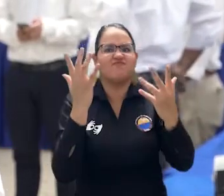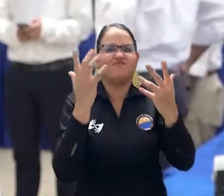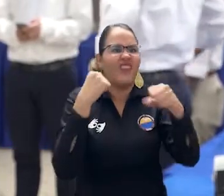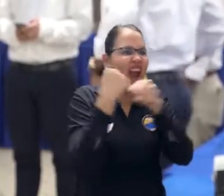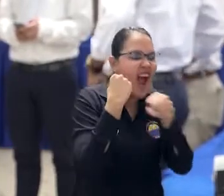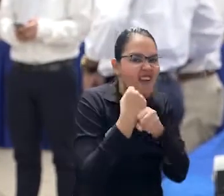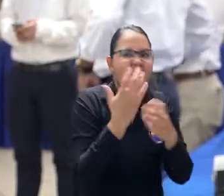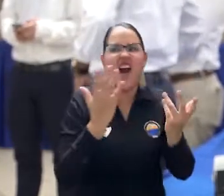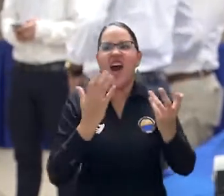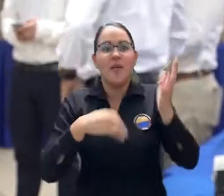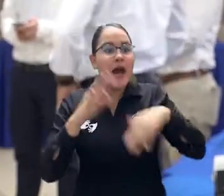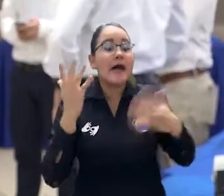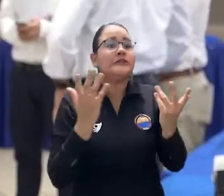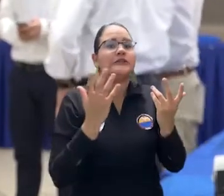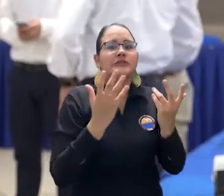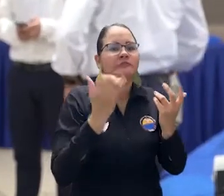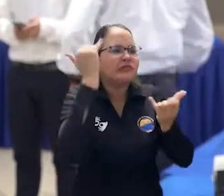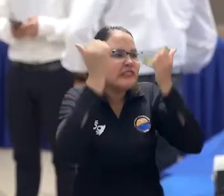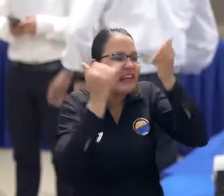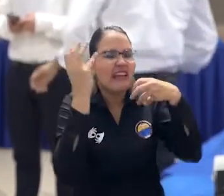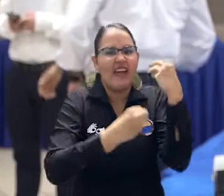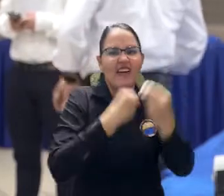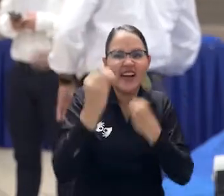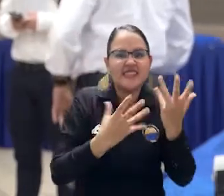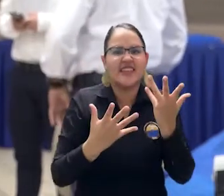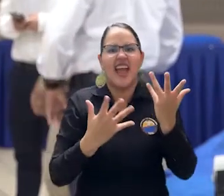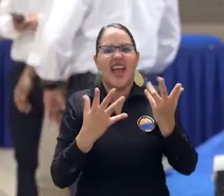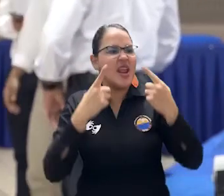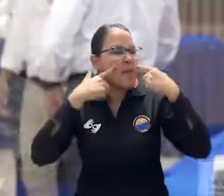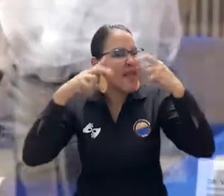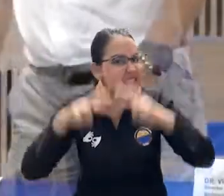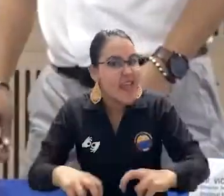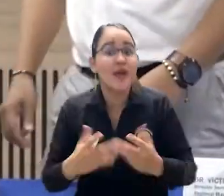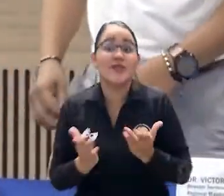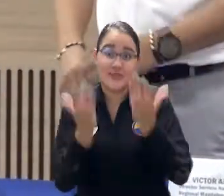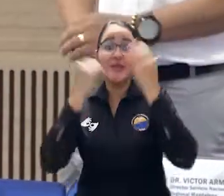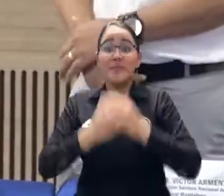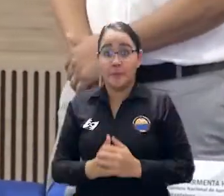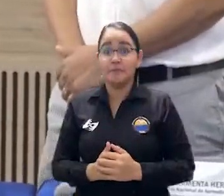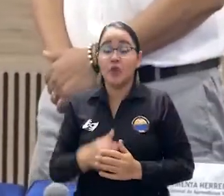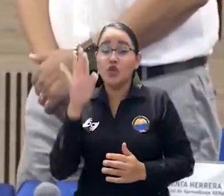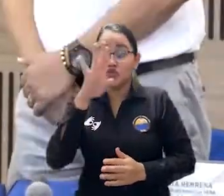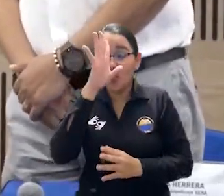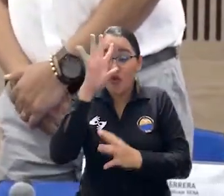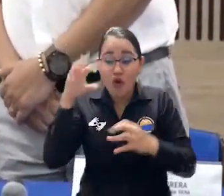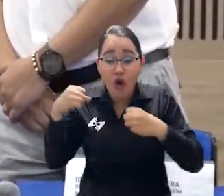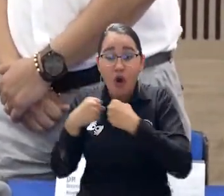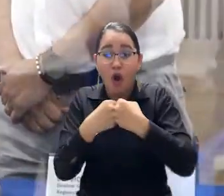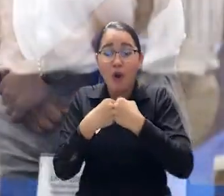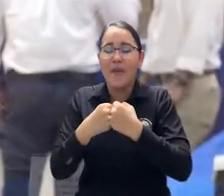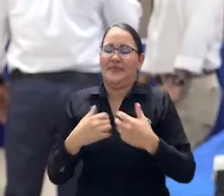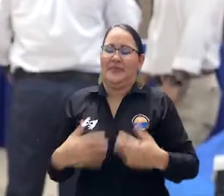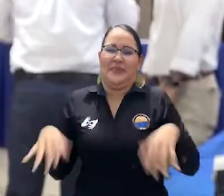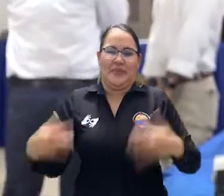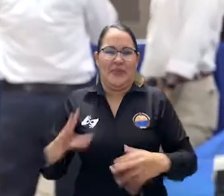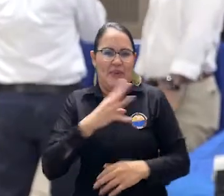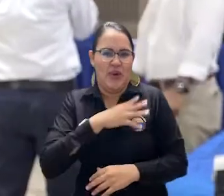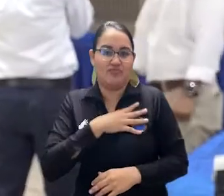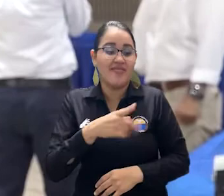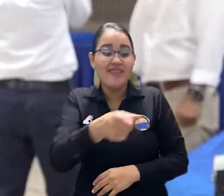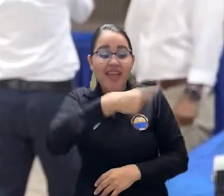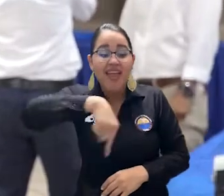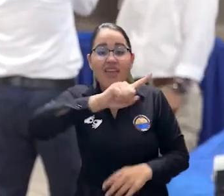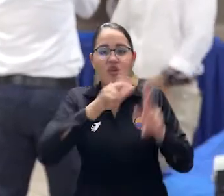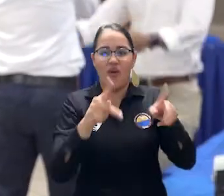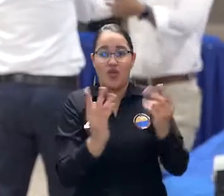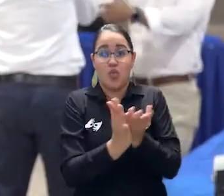trabajar en investigación, bueno, o muy contentos porque es muy beneficioso para toda nuestra comunidad SENA. Entonces es un convenio muy provechoso, muy